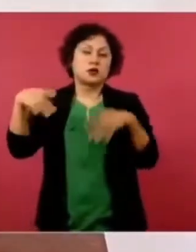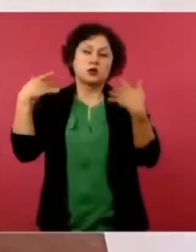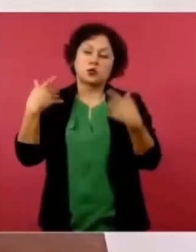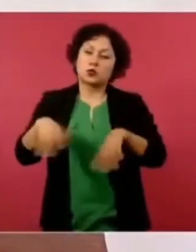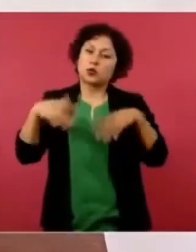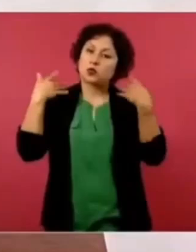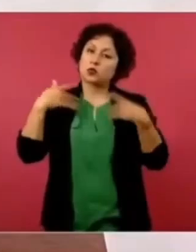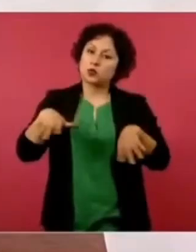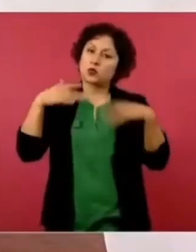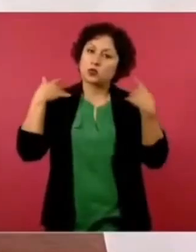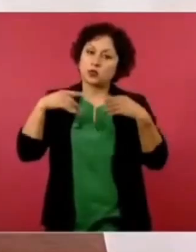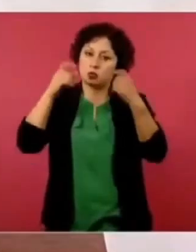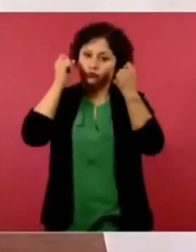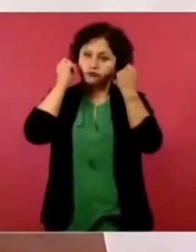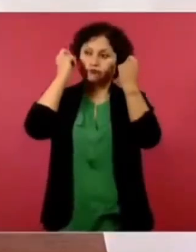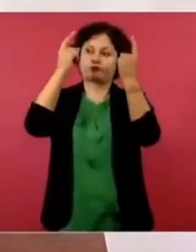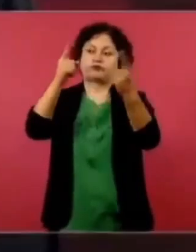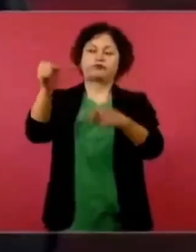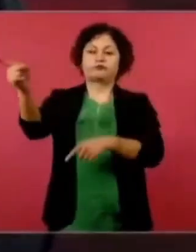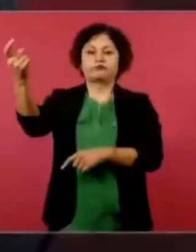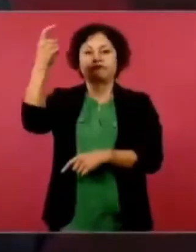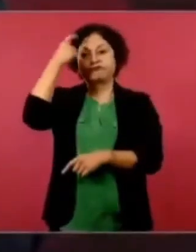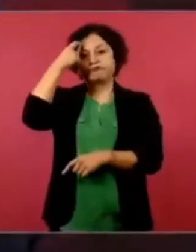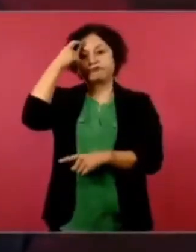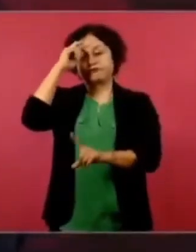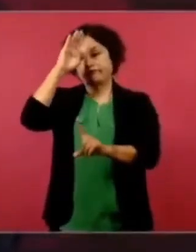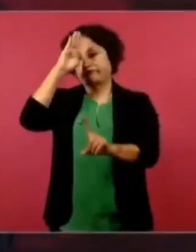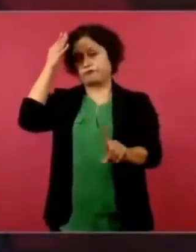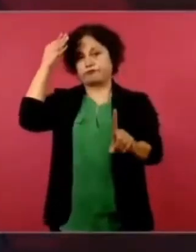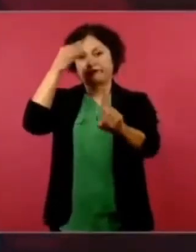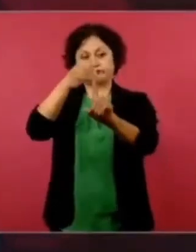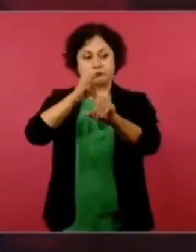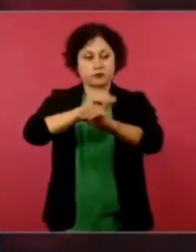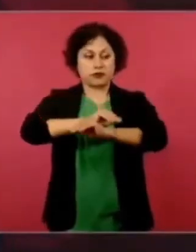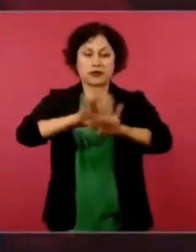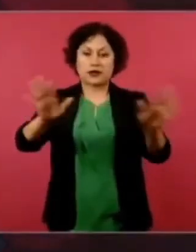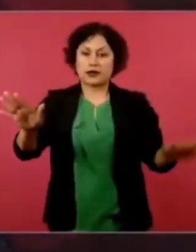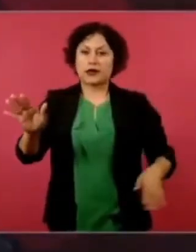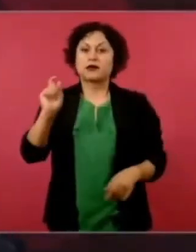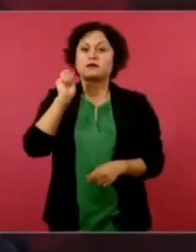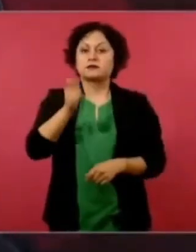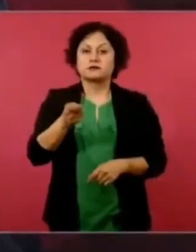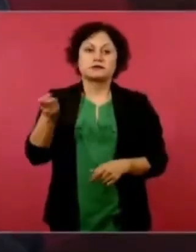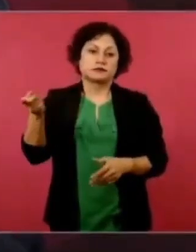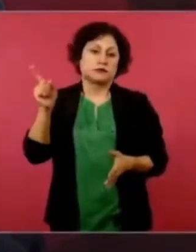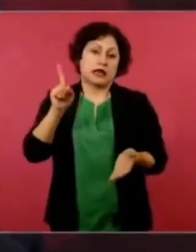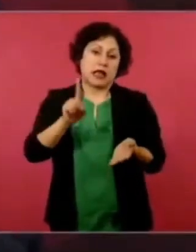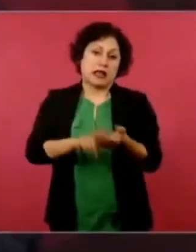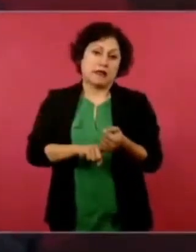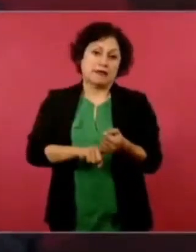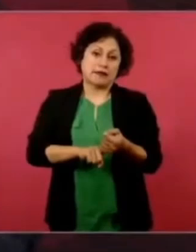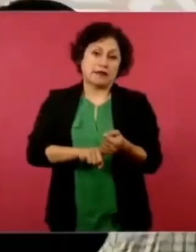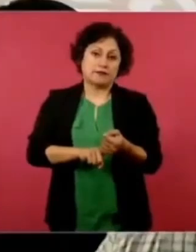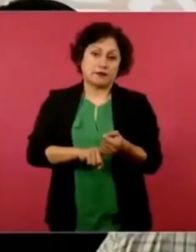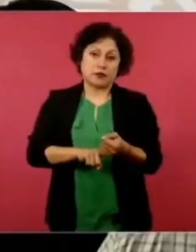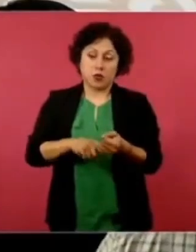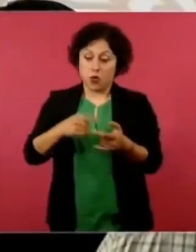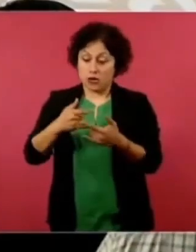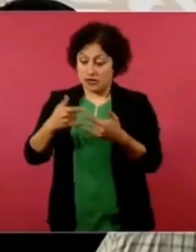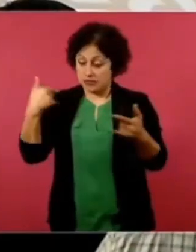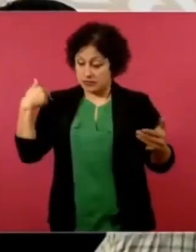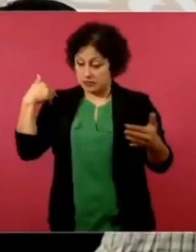el más consecuente que ha habido en la historia de los papás.